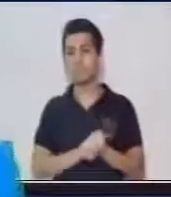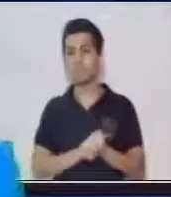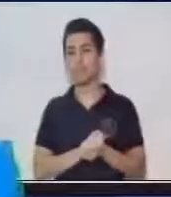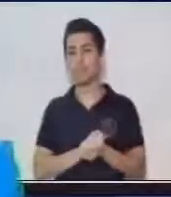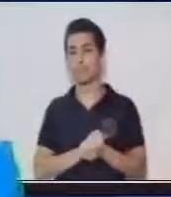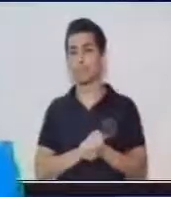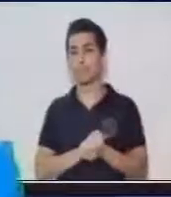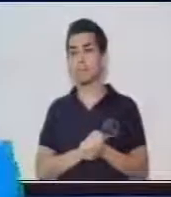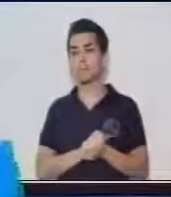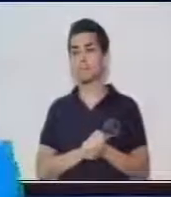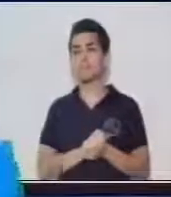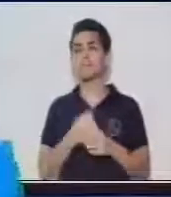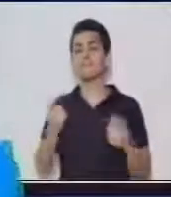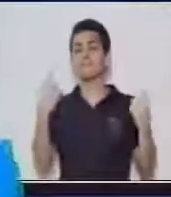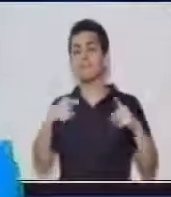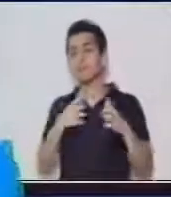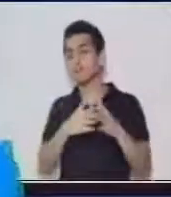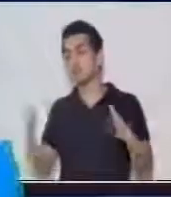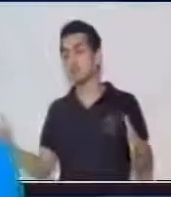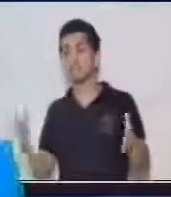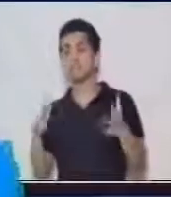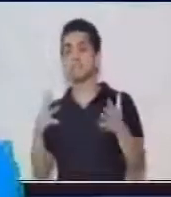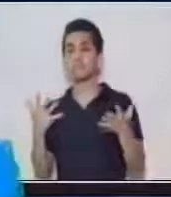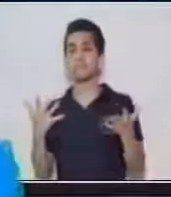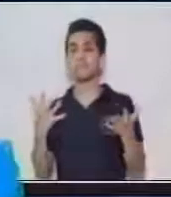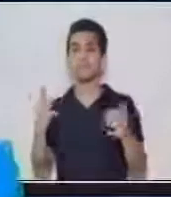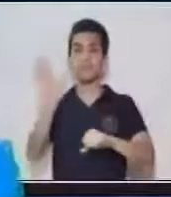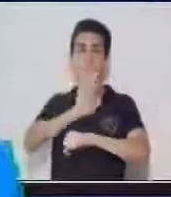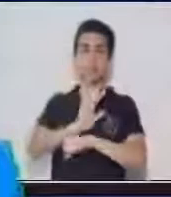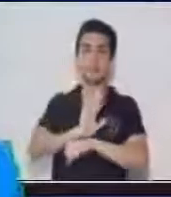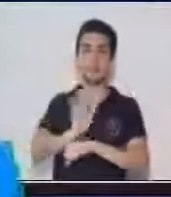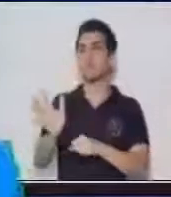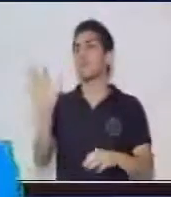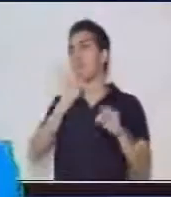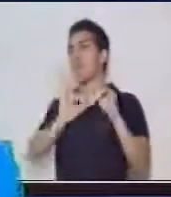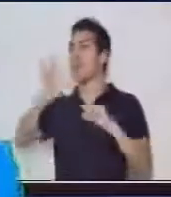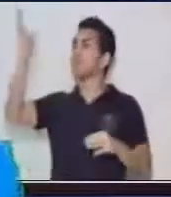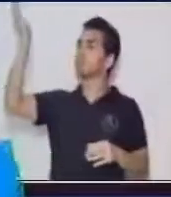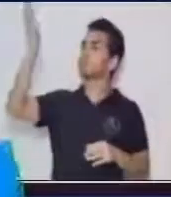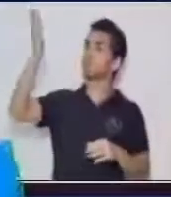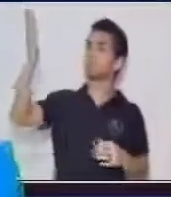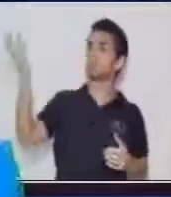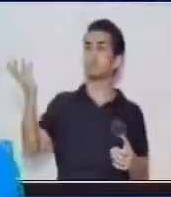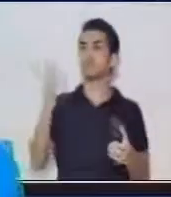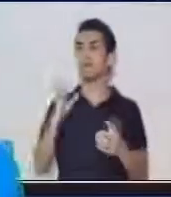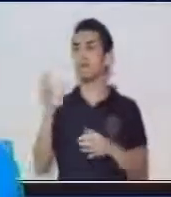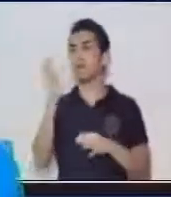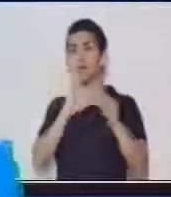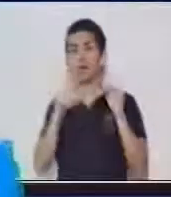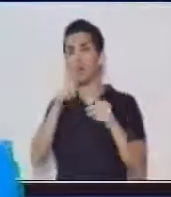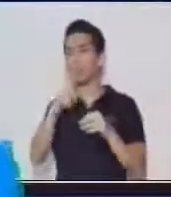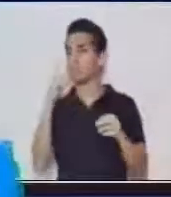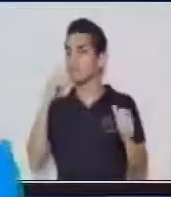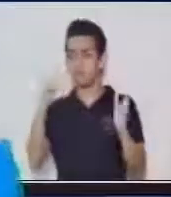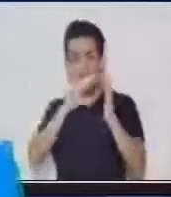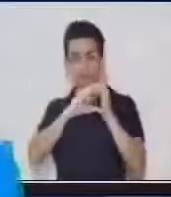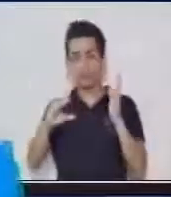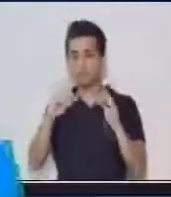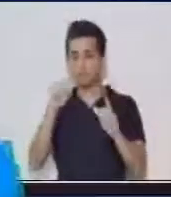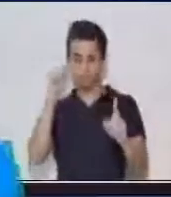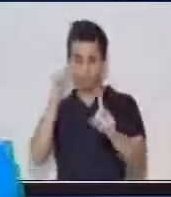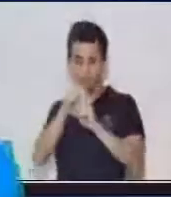están sucediendo de algún programa de televisión, una exposición o un texto en específico.